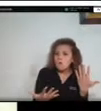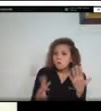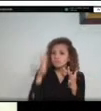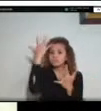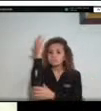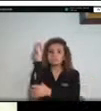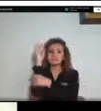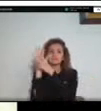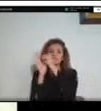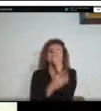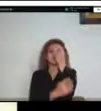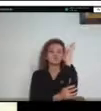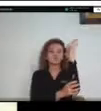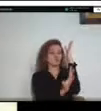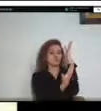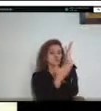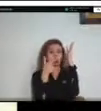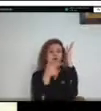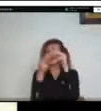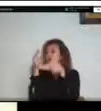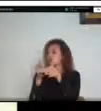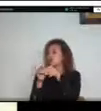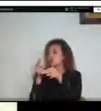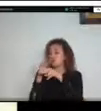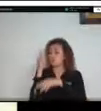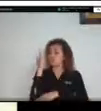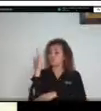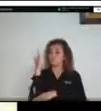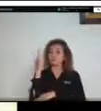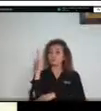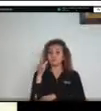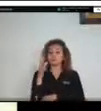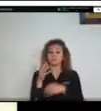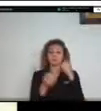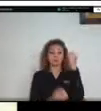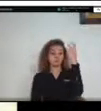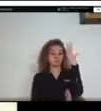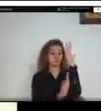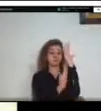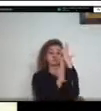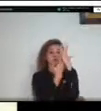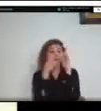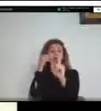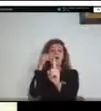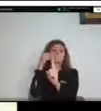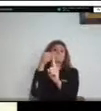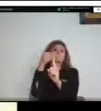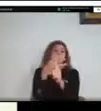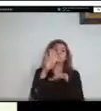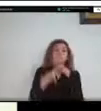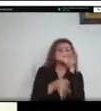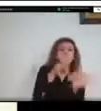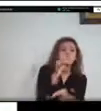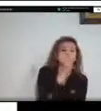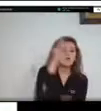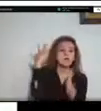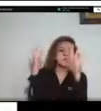le tenemos como título El impacto de los incendios forestales en la conservación de la fauna silvestre del pie de Monte Llanero.